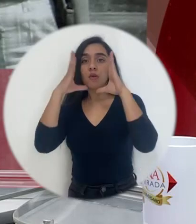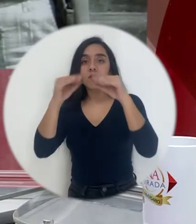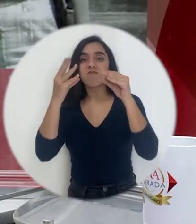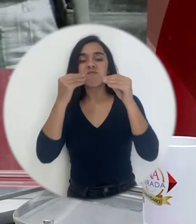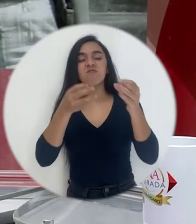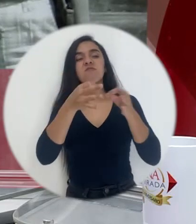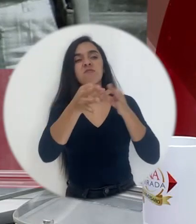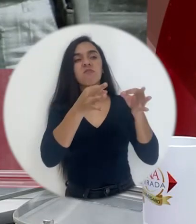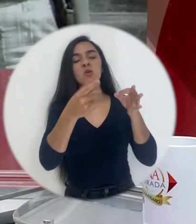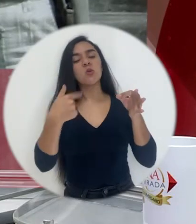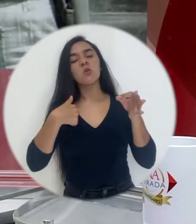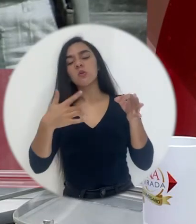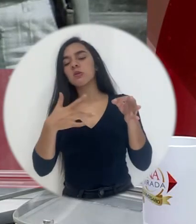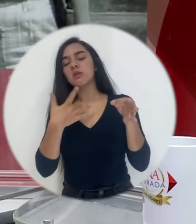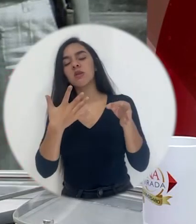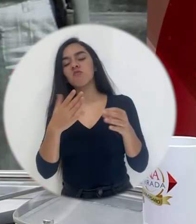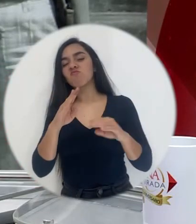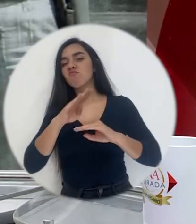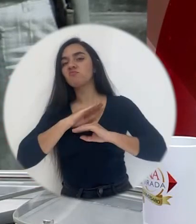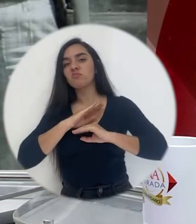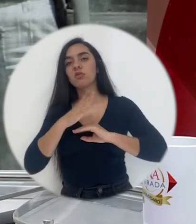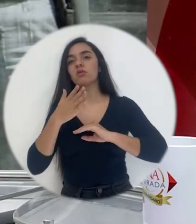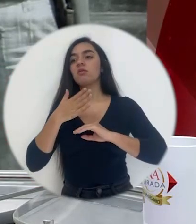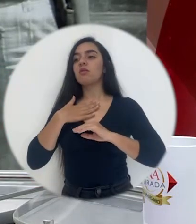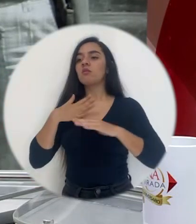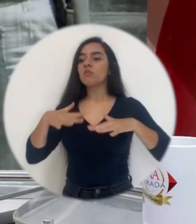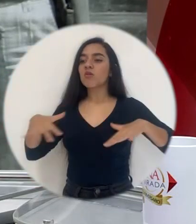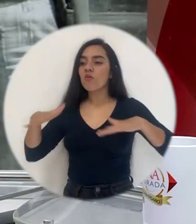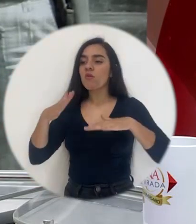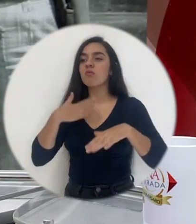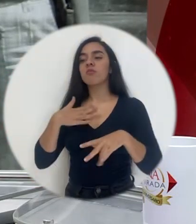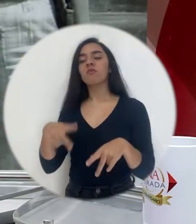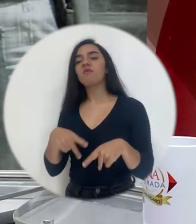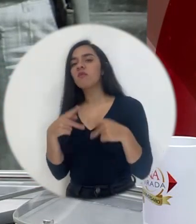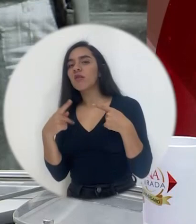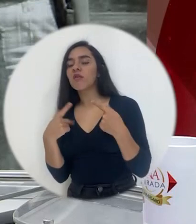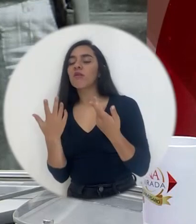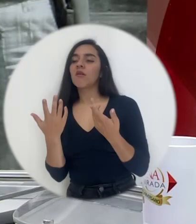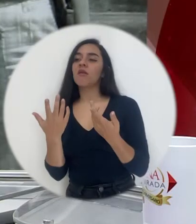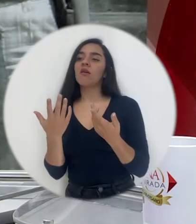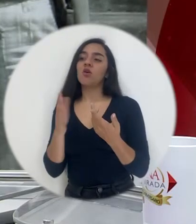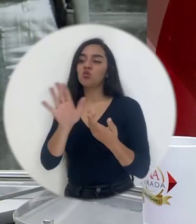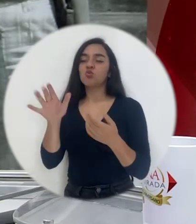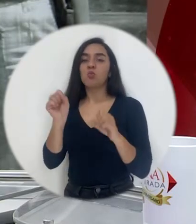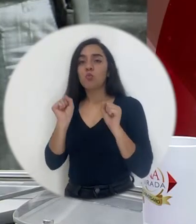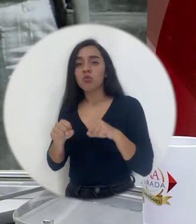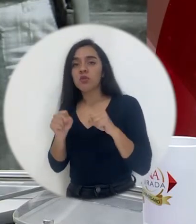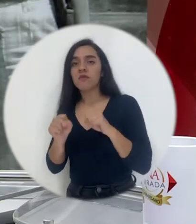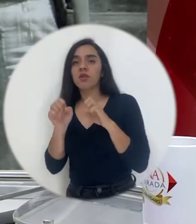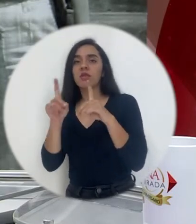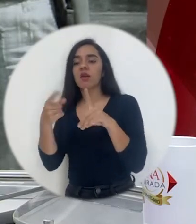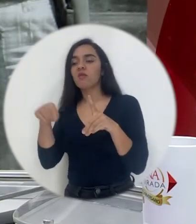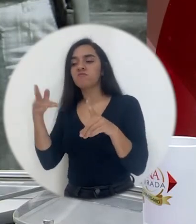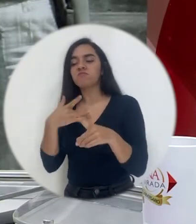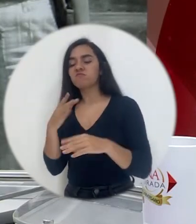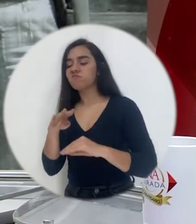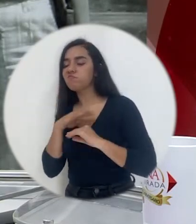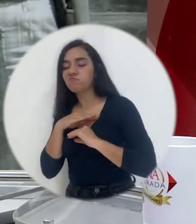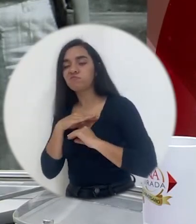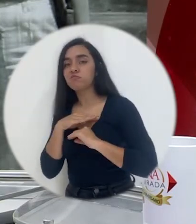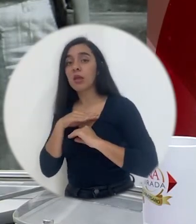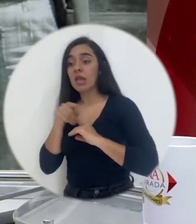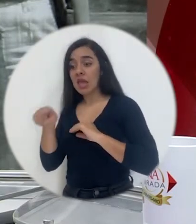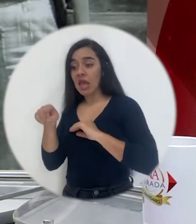no sentirse muy satisfechos con su entorno con su vida con sus posibilidades educativas